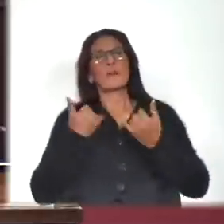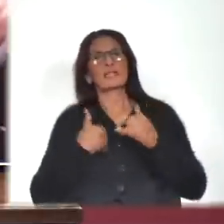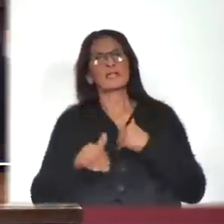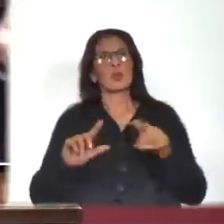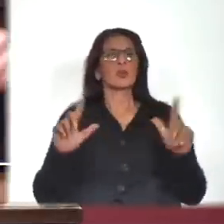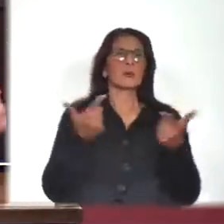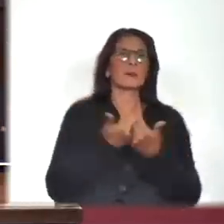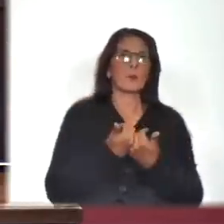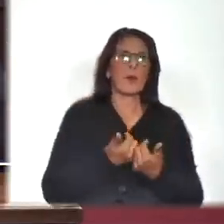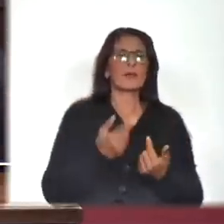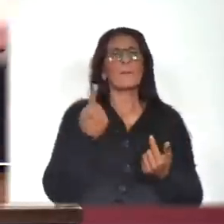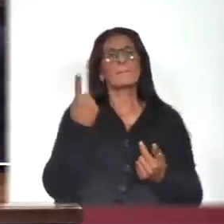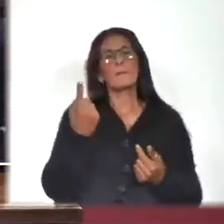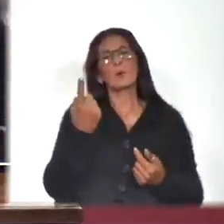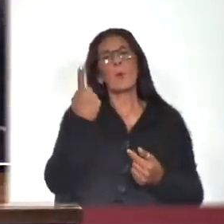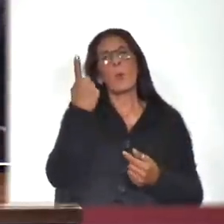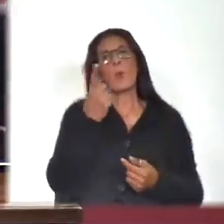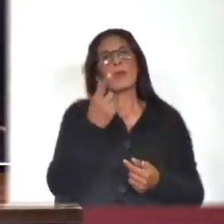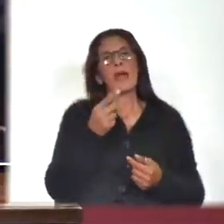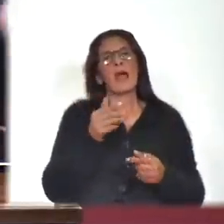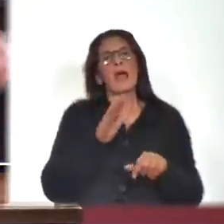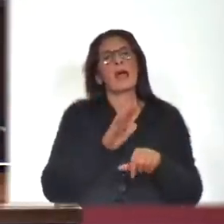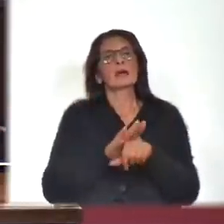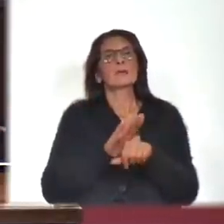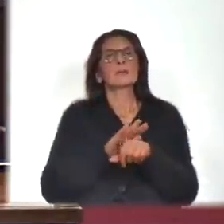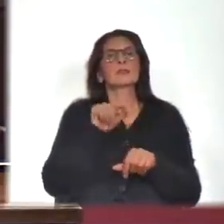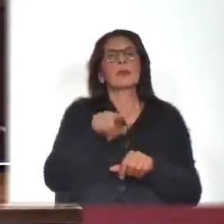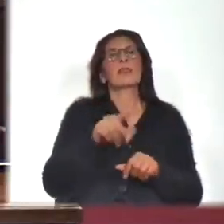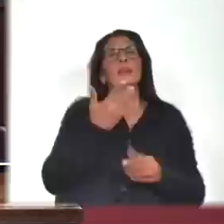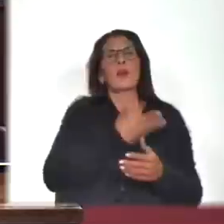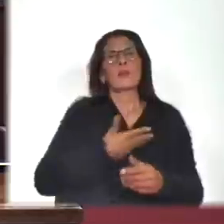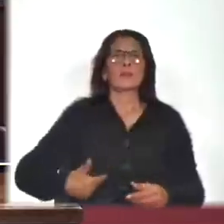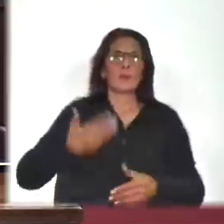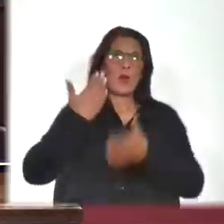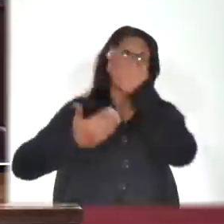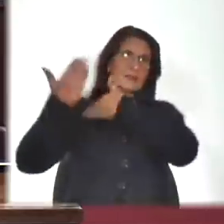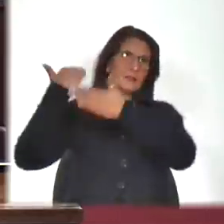reservada por virtud de una resolución dictada por gobiernos anteriores.